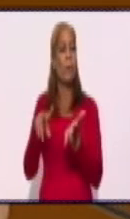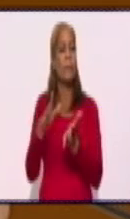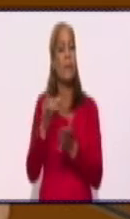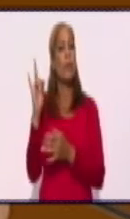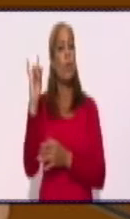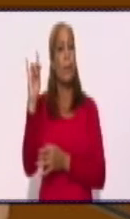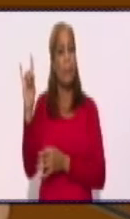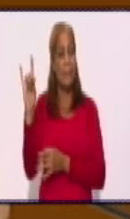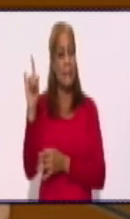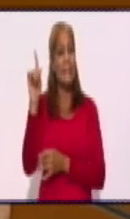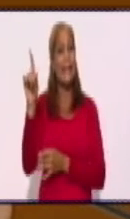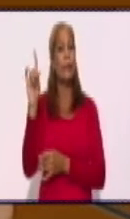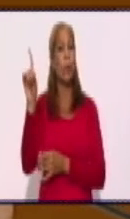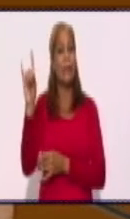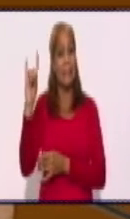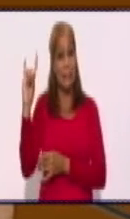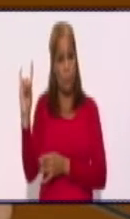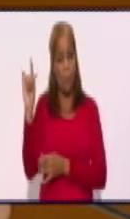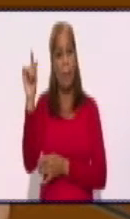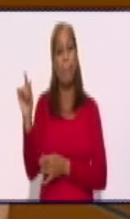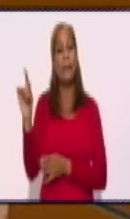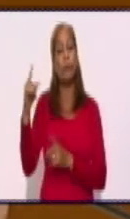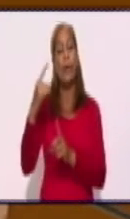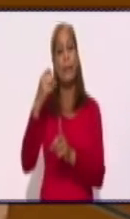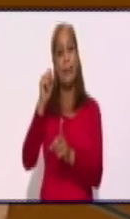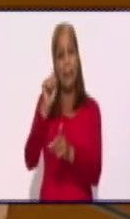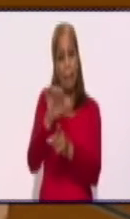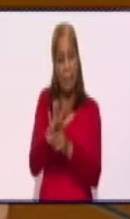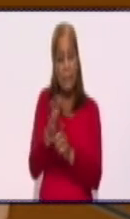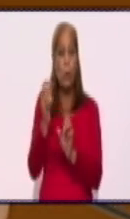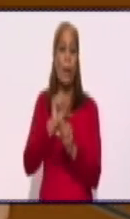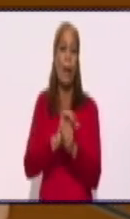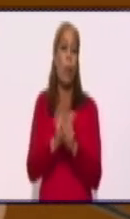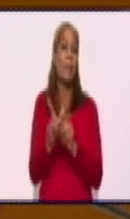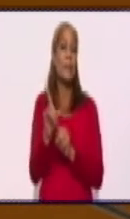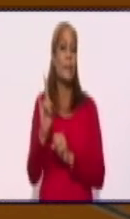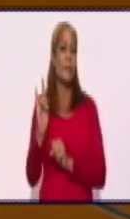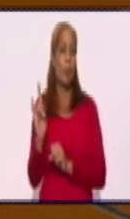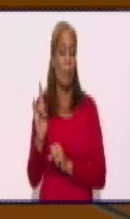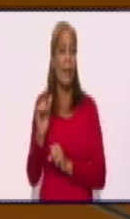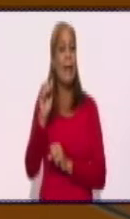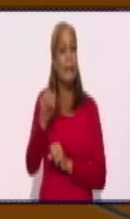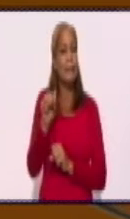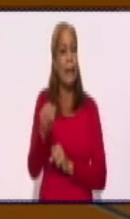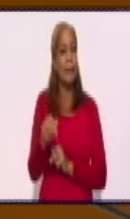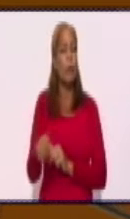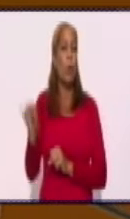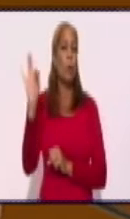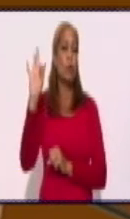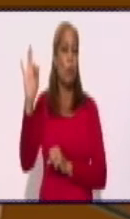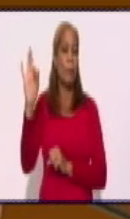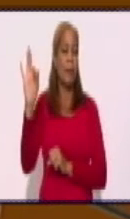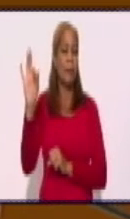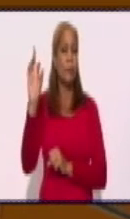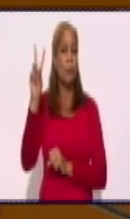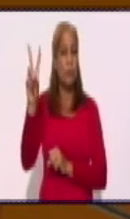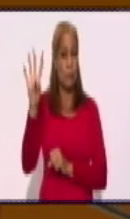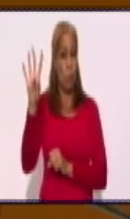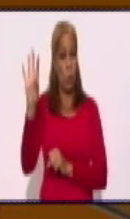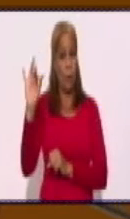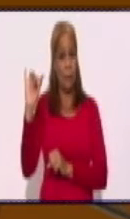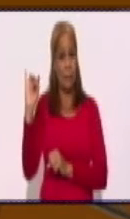.119 pacientes confirmados desde que comenzó la epidemia. De ellos, 8.747 son autóctonos y